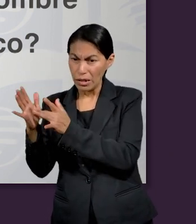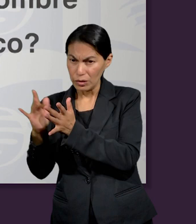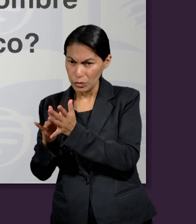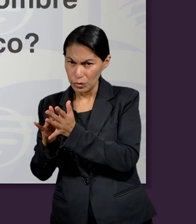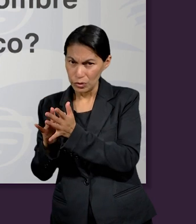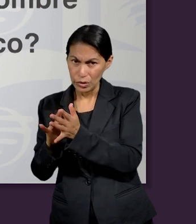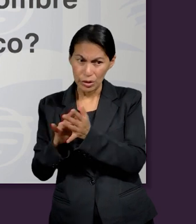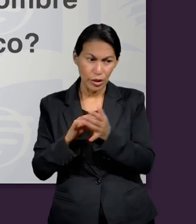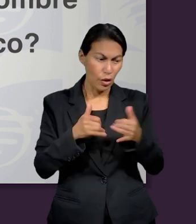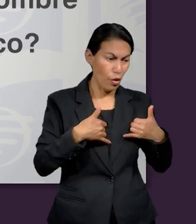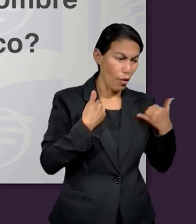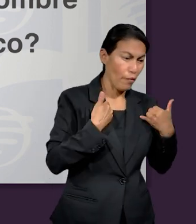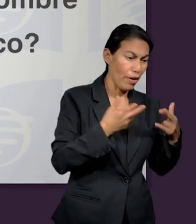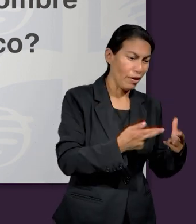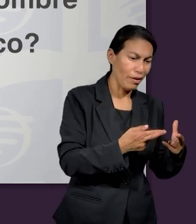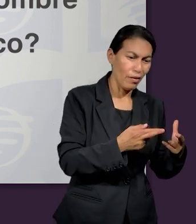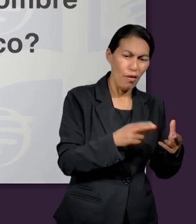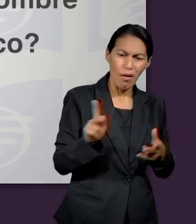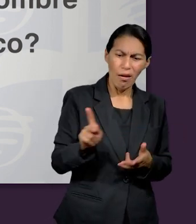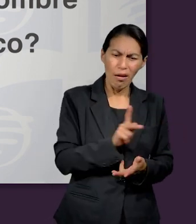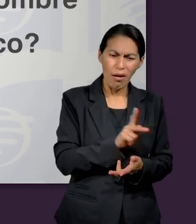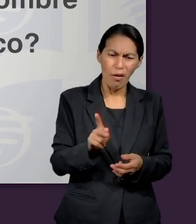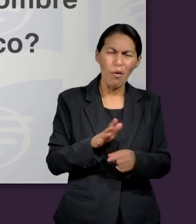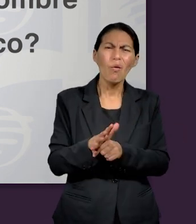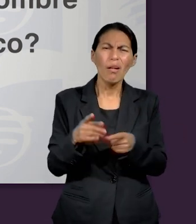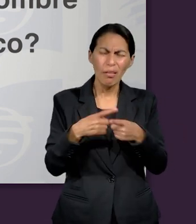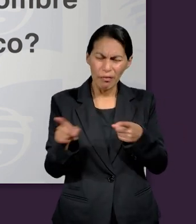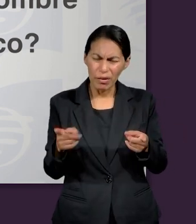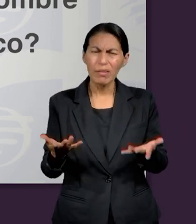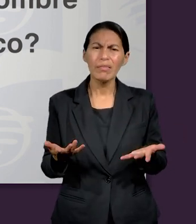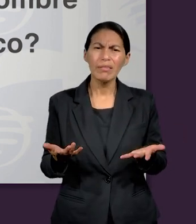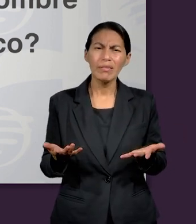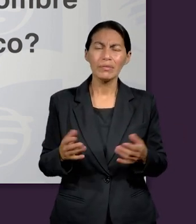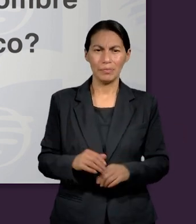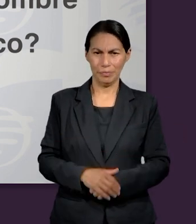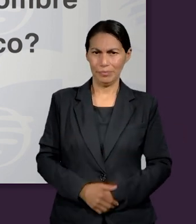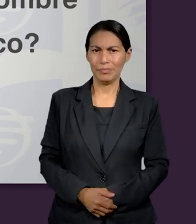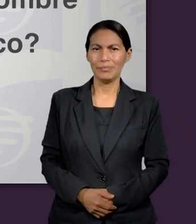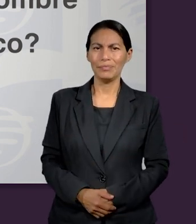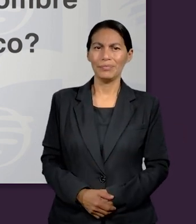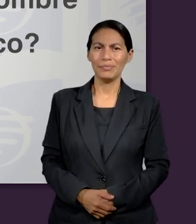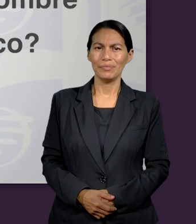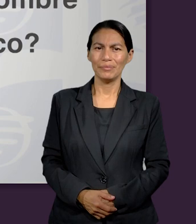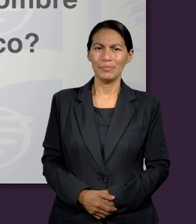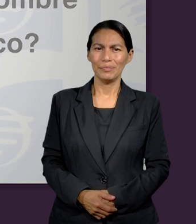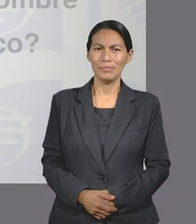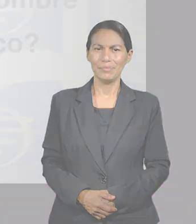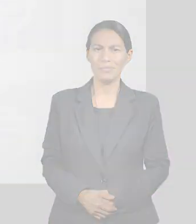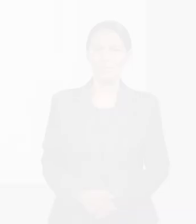de este hombre rico con Jesús y la del joven rico vamos a escuchar a nuestro experto